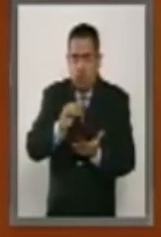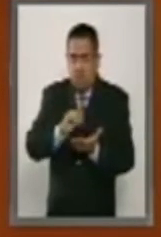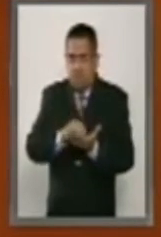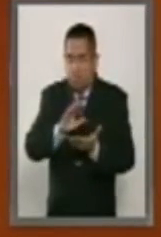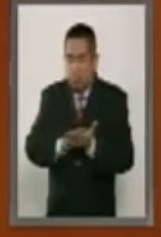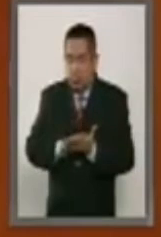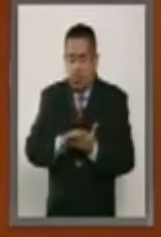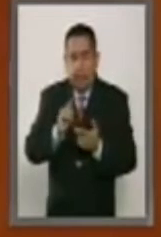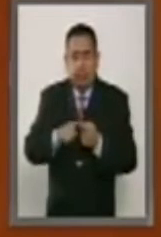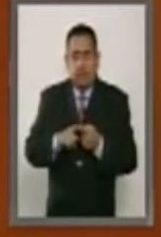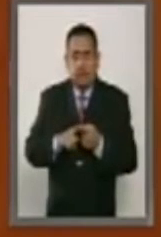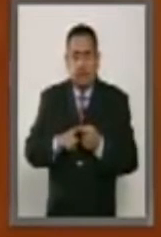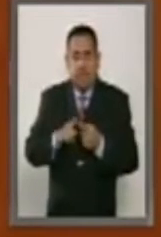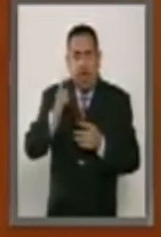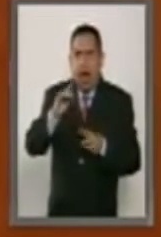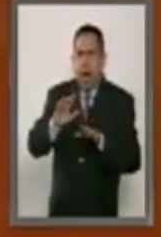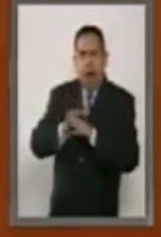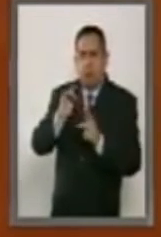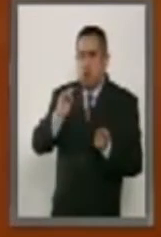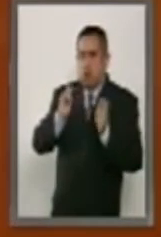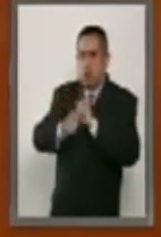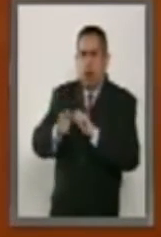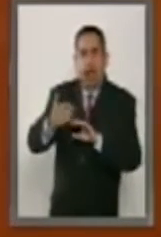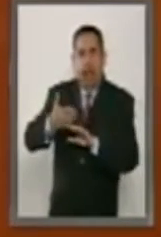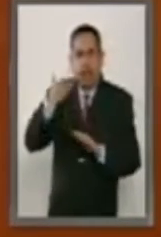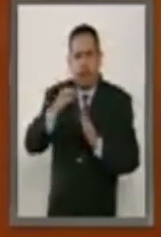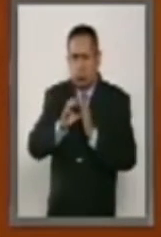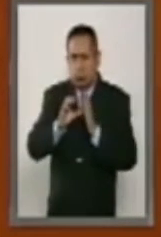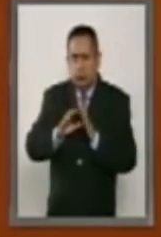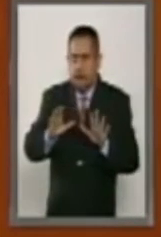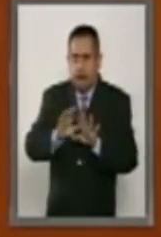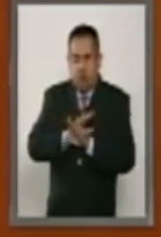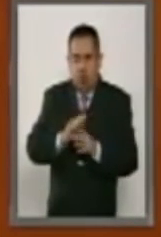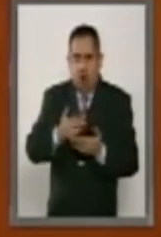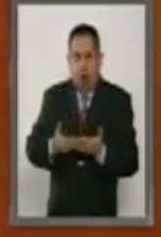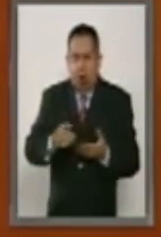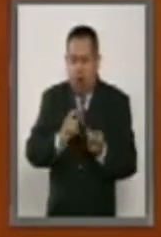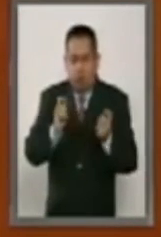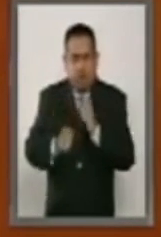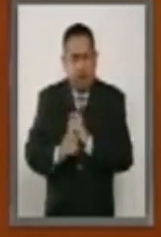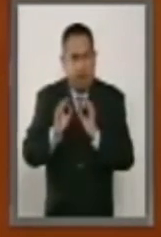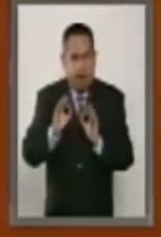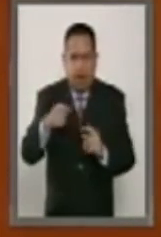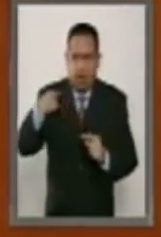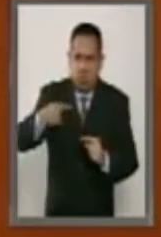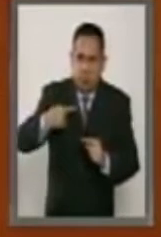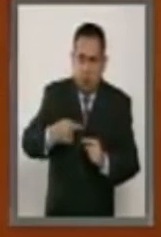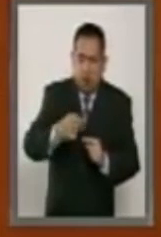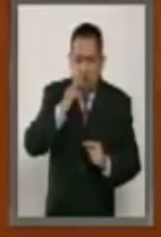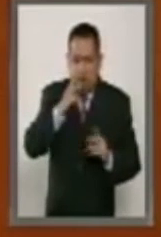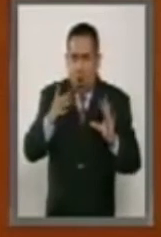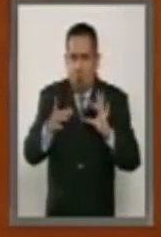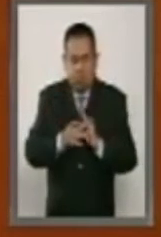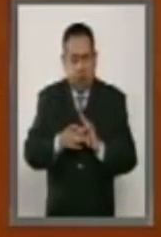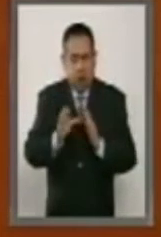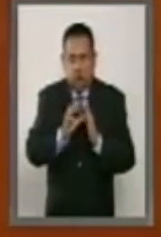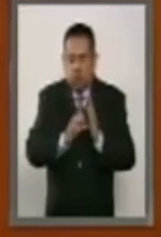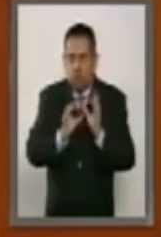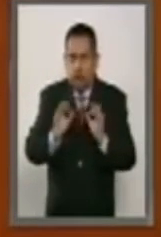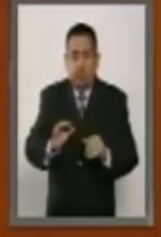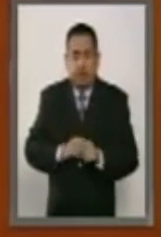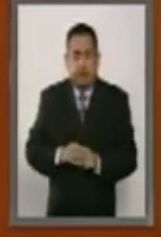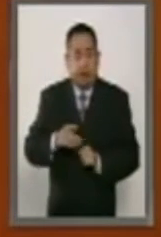en el cambio de paradigma constitucional que hemos vivido en los últimos años. Sin embargo,